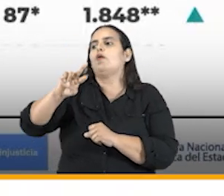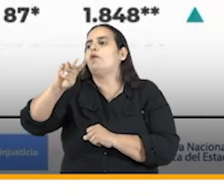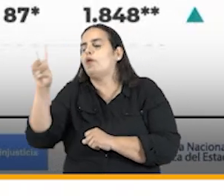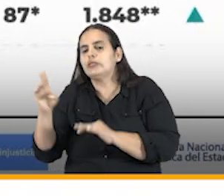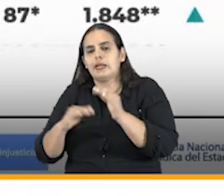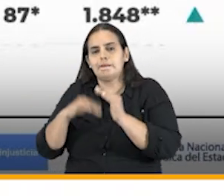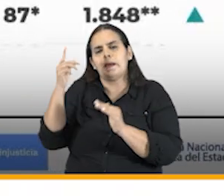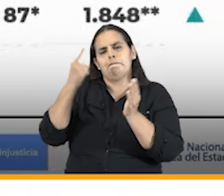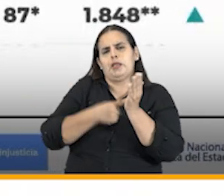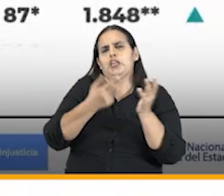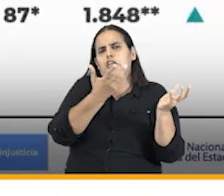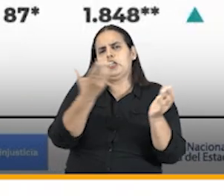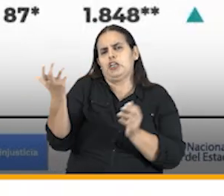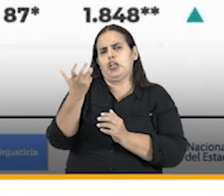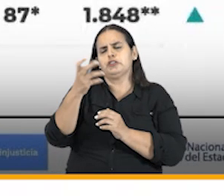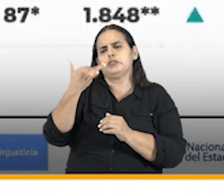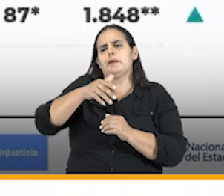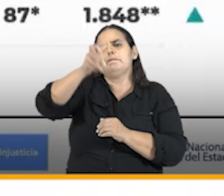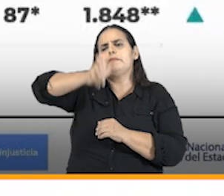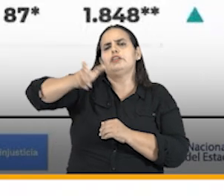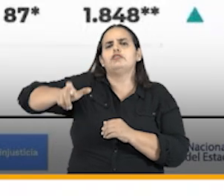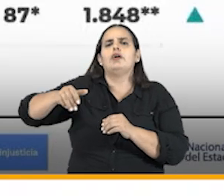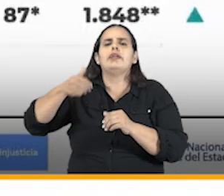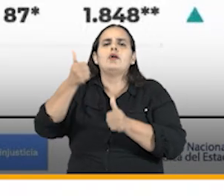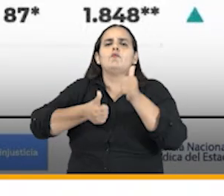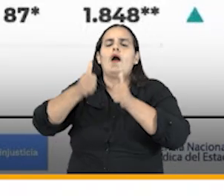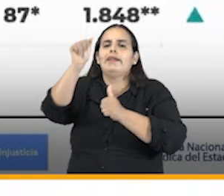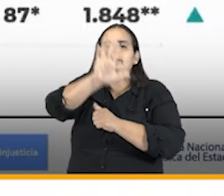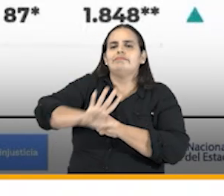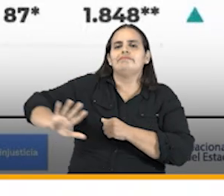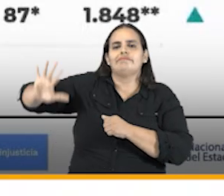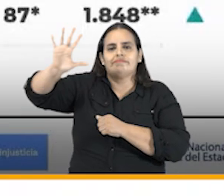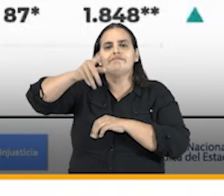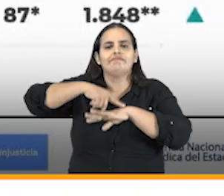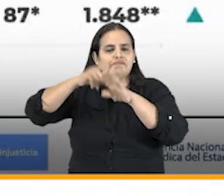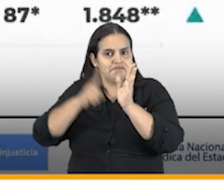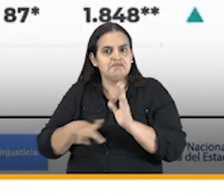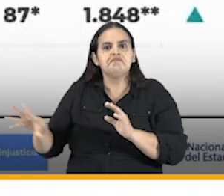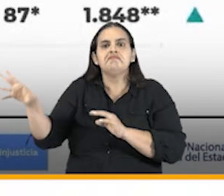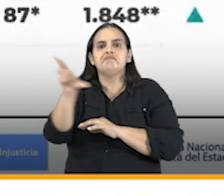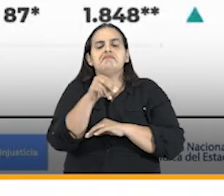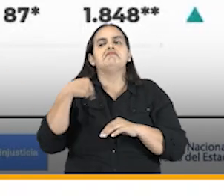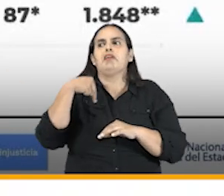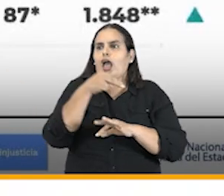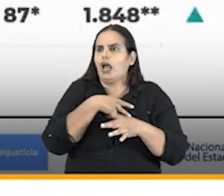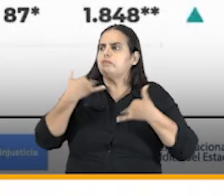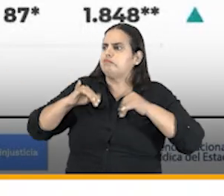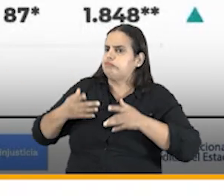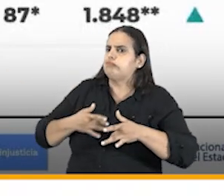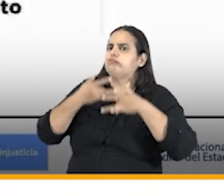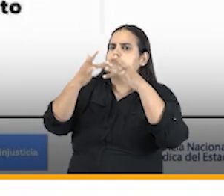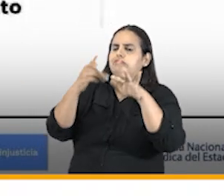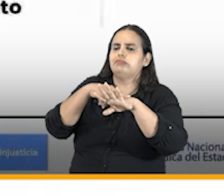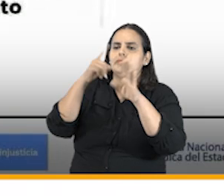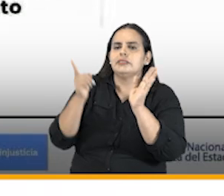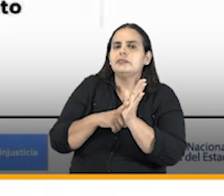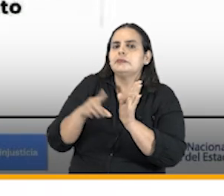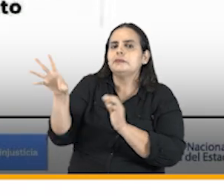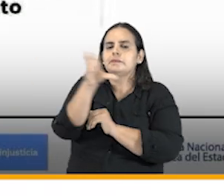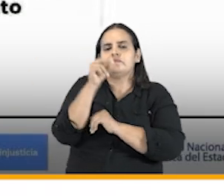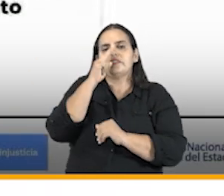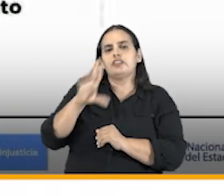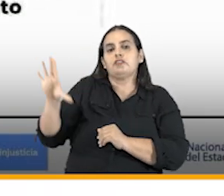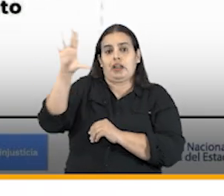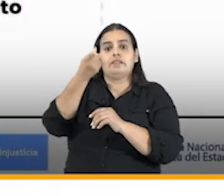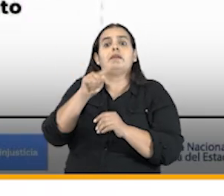resto más de 1.500 son personas de las entidades territoriales de manera que estamos llegando no solamente a las entidades